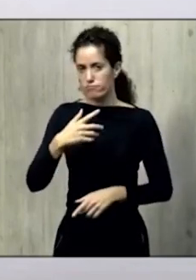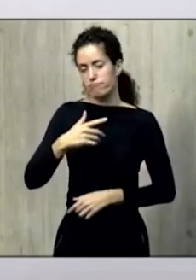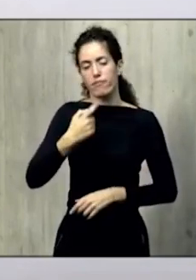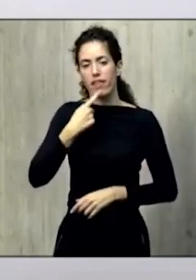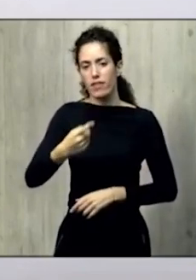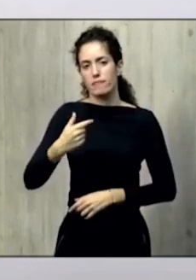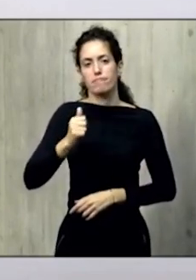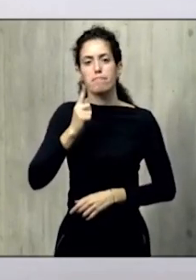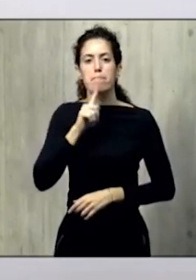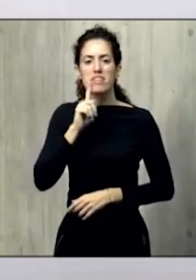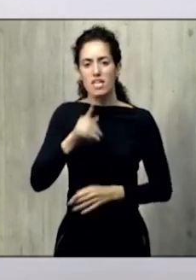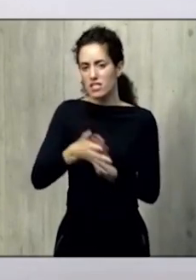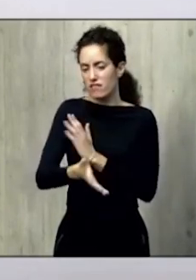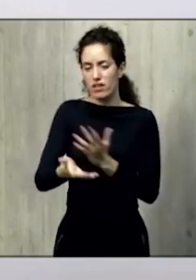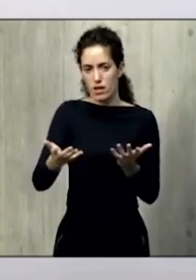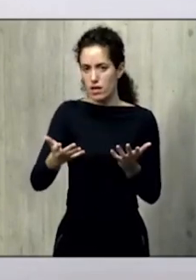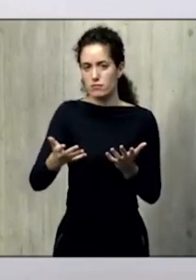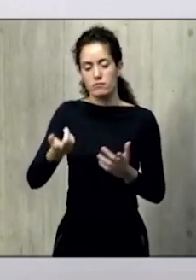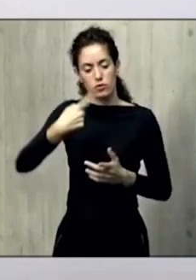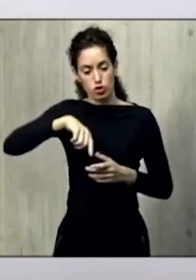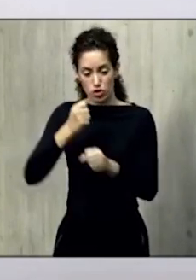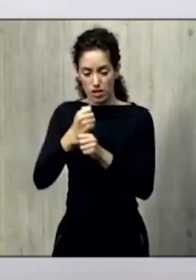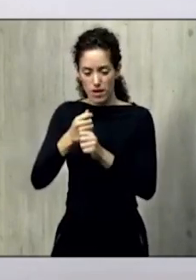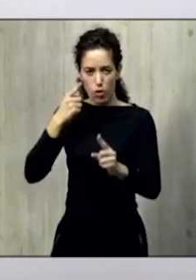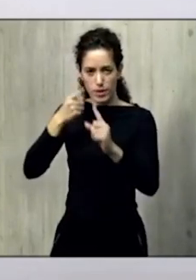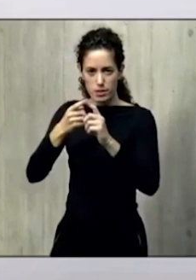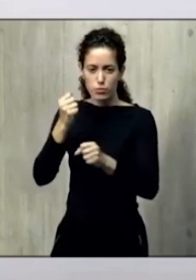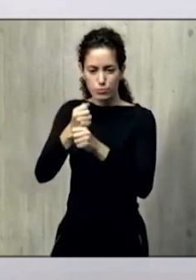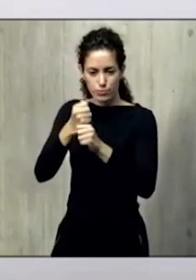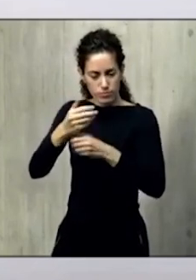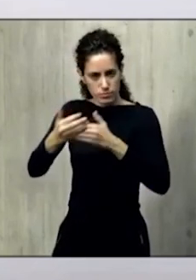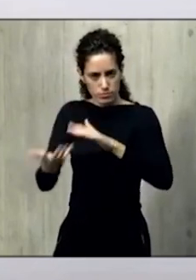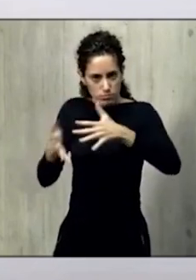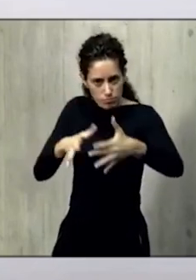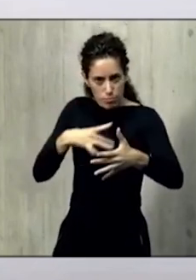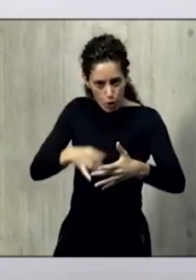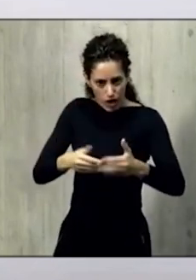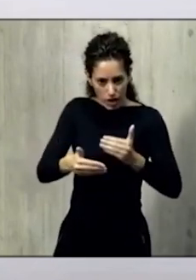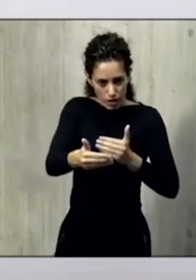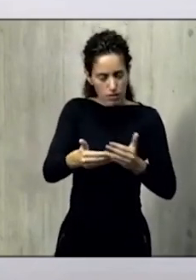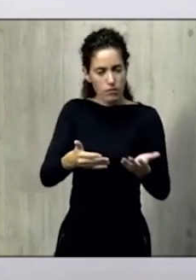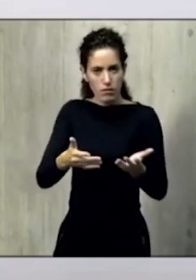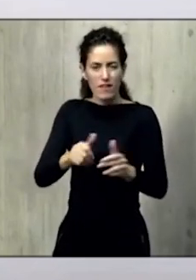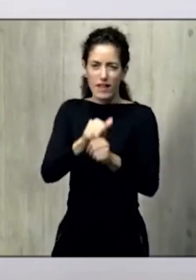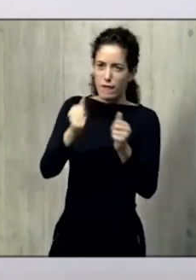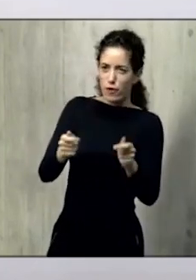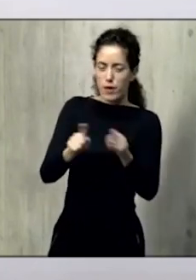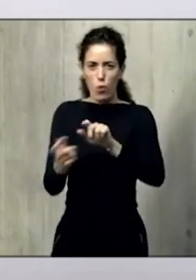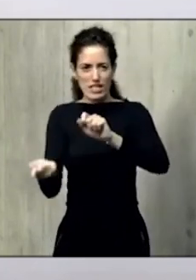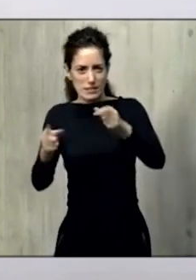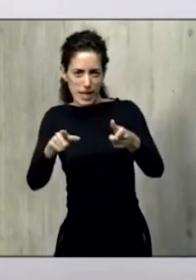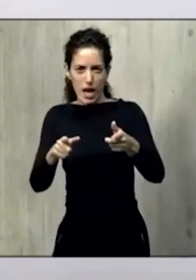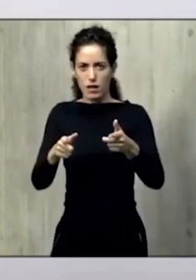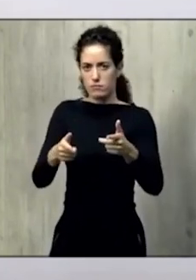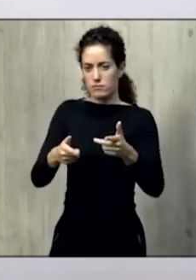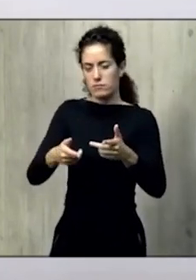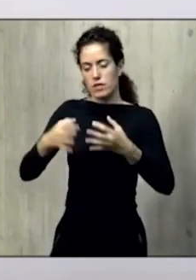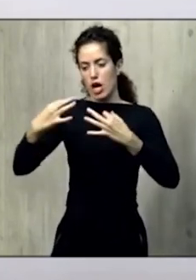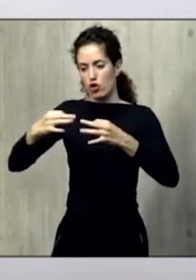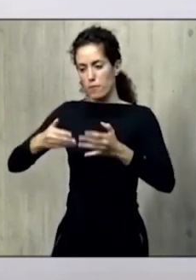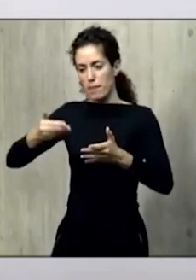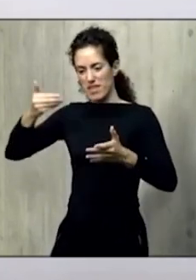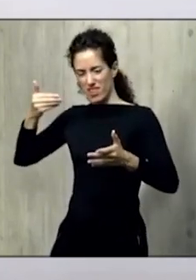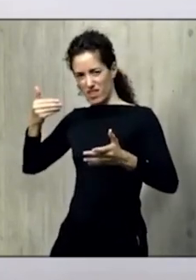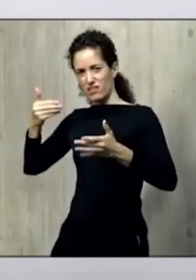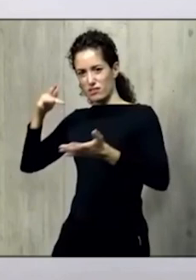trabajando para poderlo realizar de la forma más parecida posible, digamos, a lo que siempre ha sido el